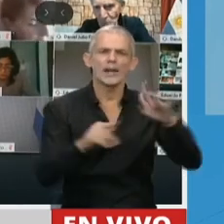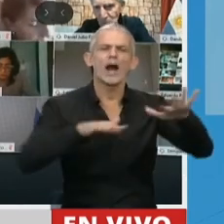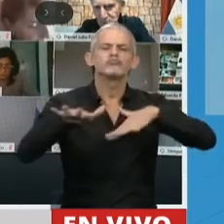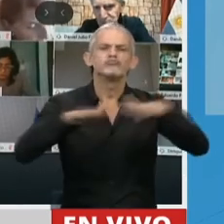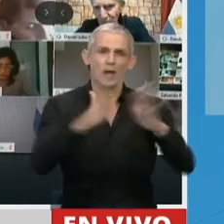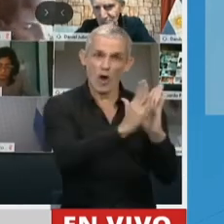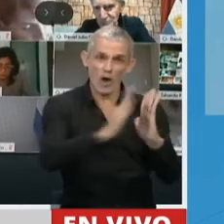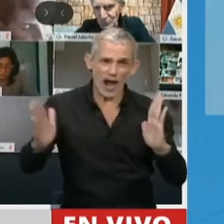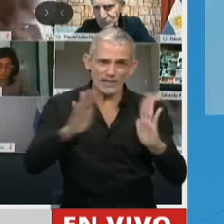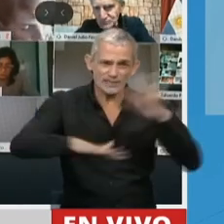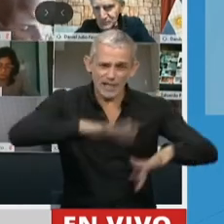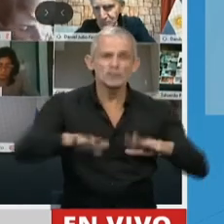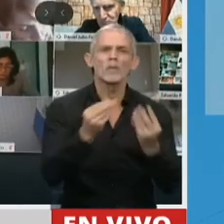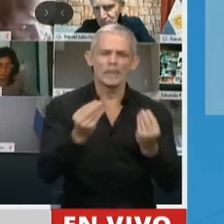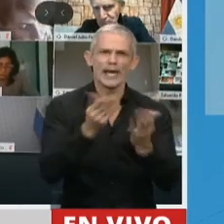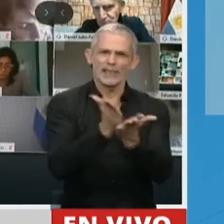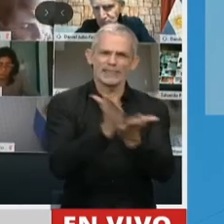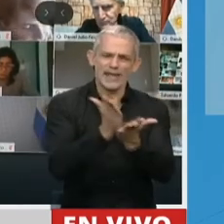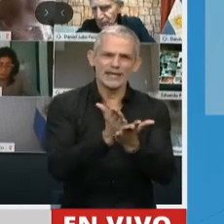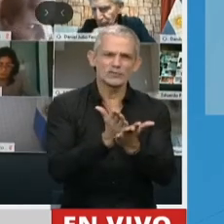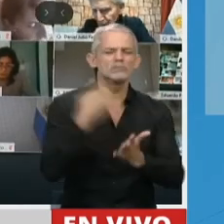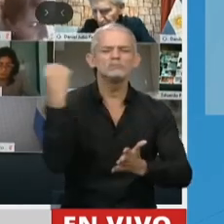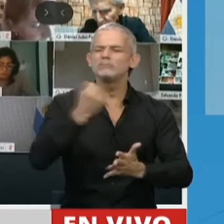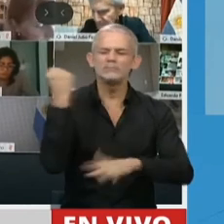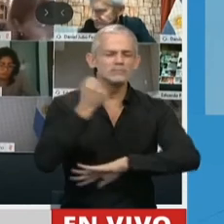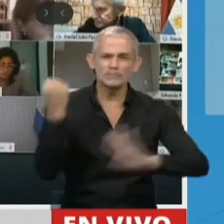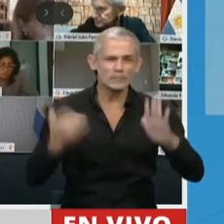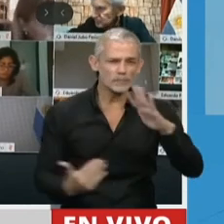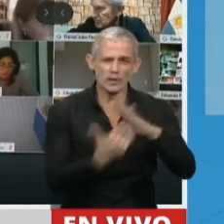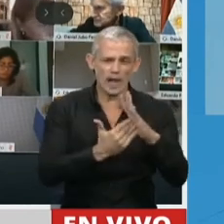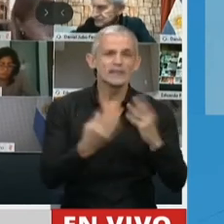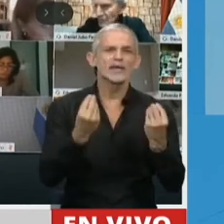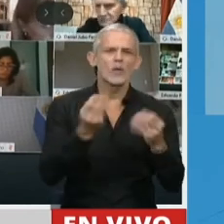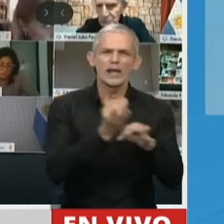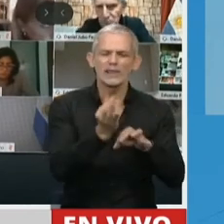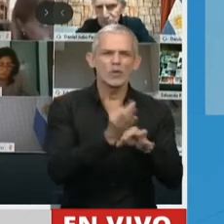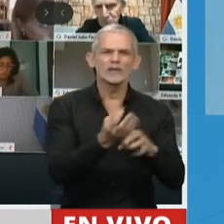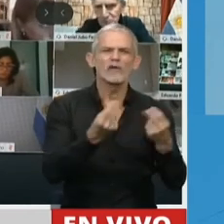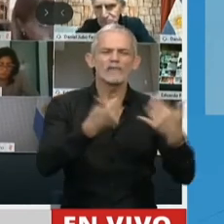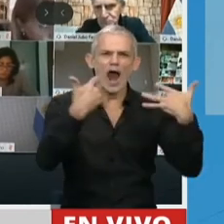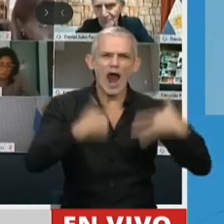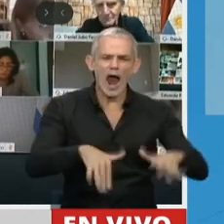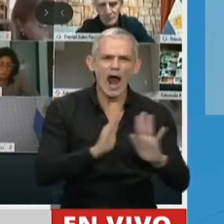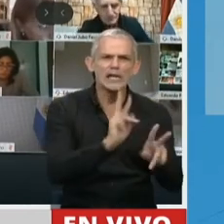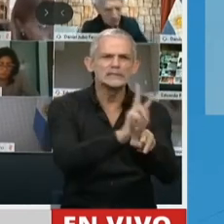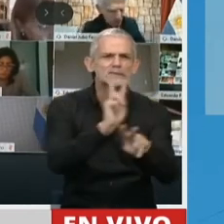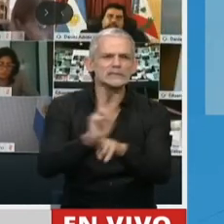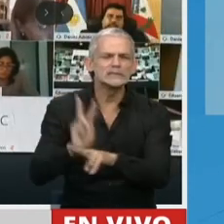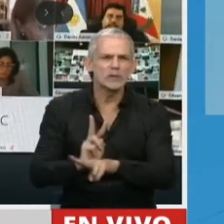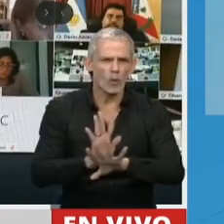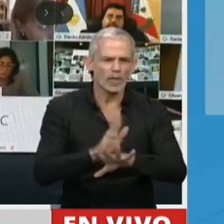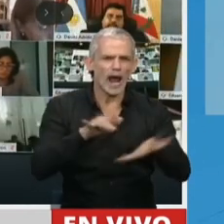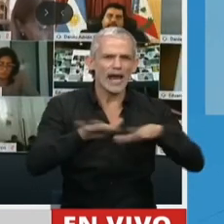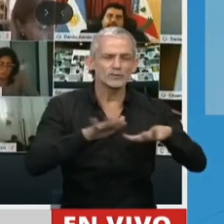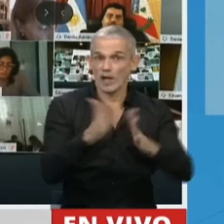de organización para que ese derecho tan sagrado, tan fundamental, tan preciado que debemos cuidar en cada una de estas